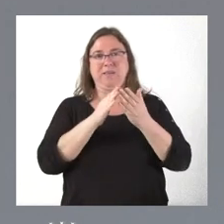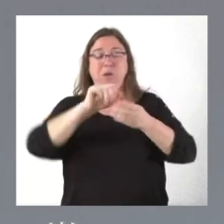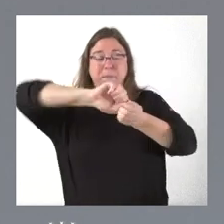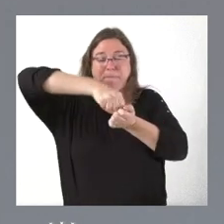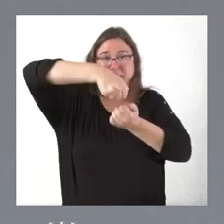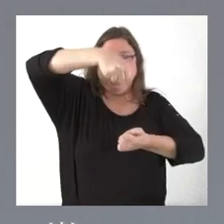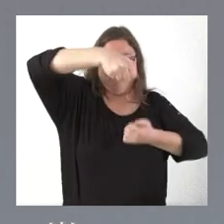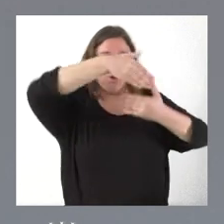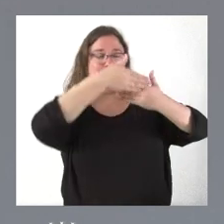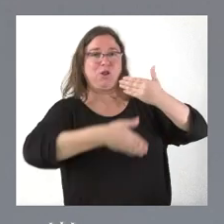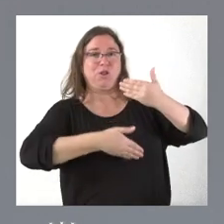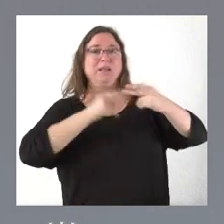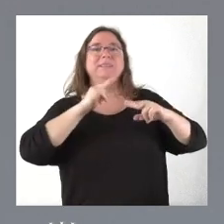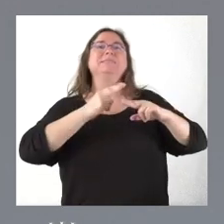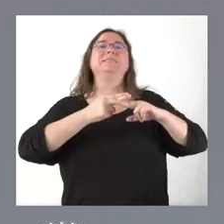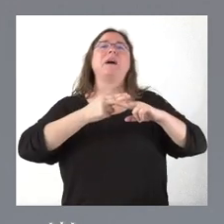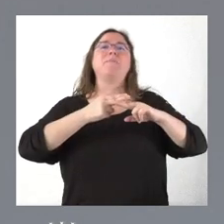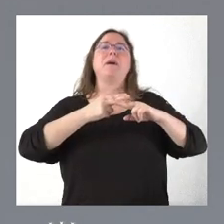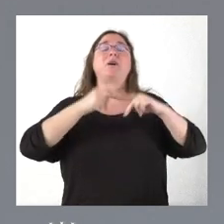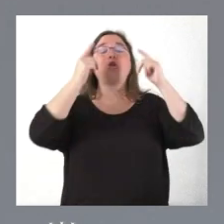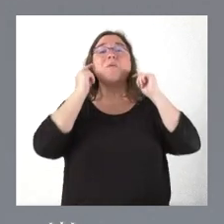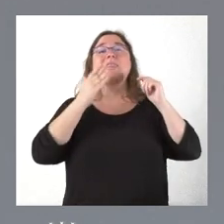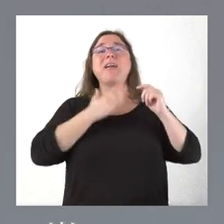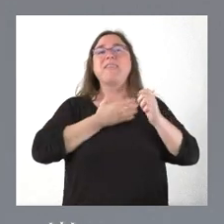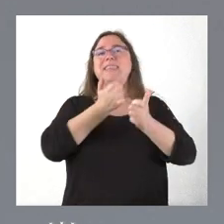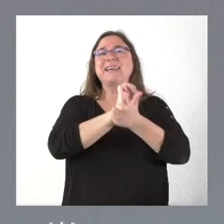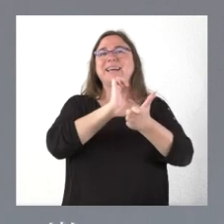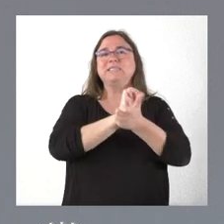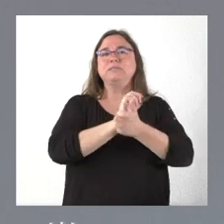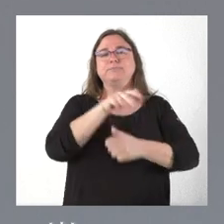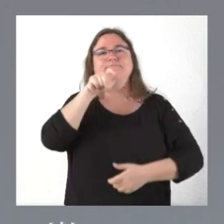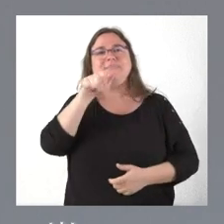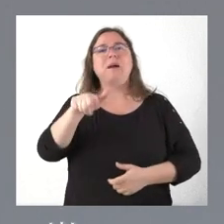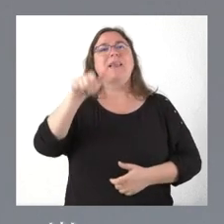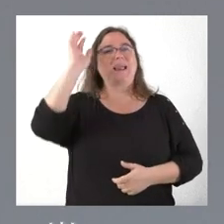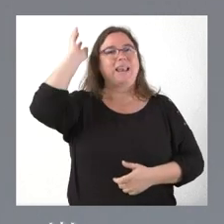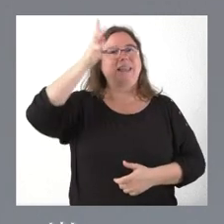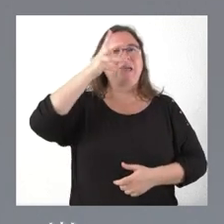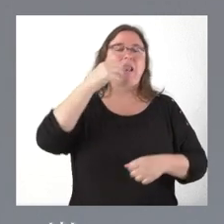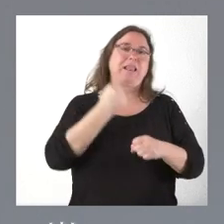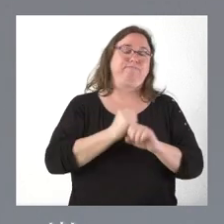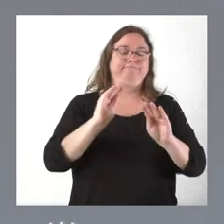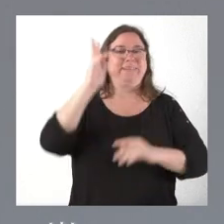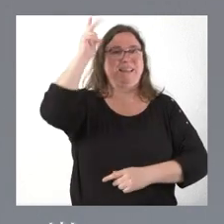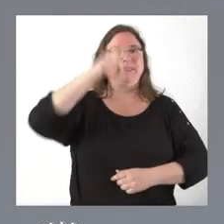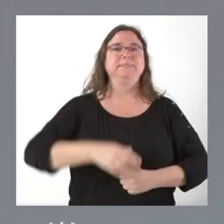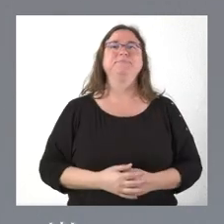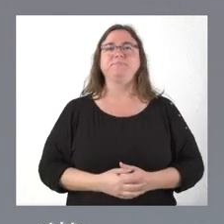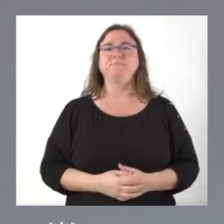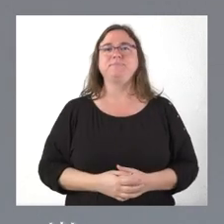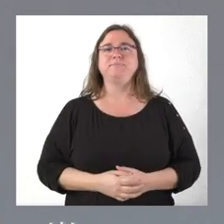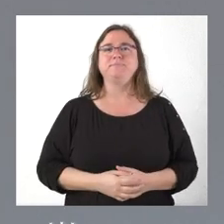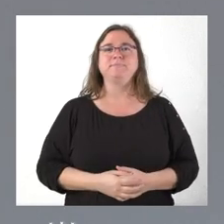Noticia de Quesos que frater semeno espisis y labore frates en hilo bacelare